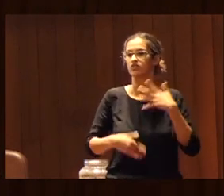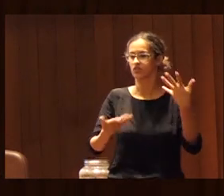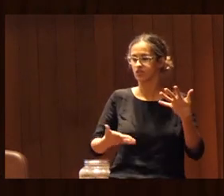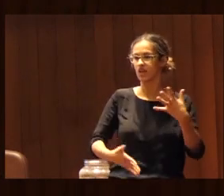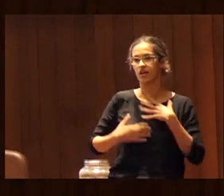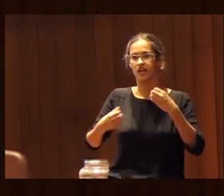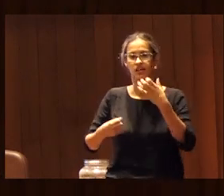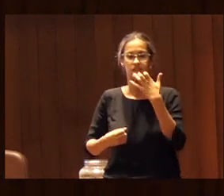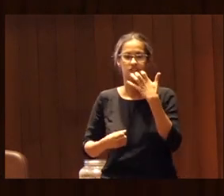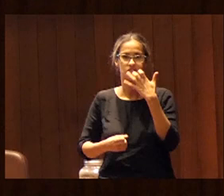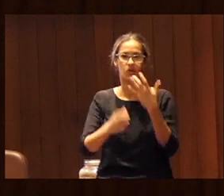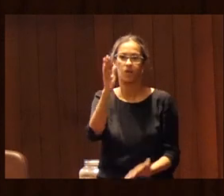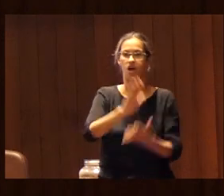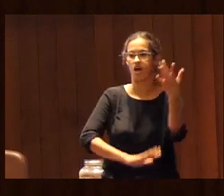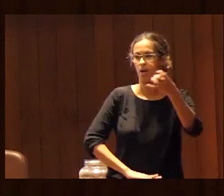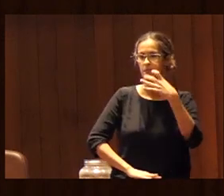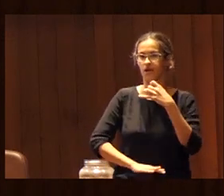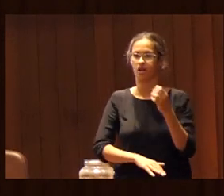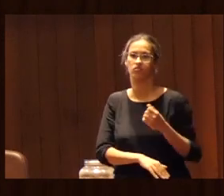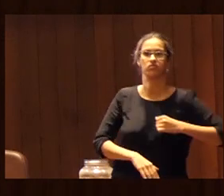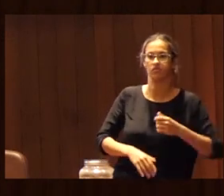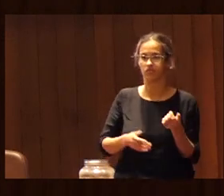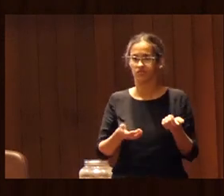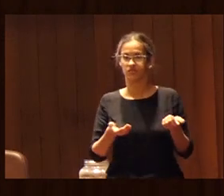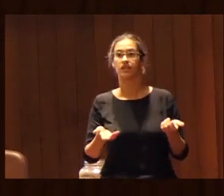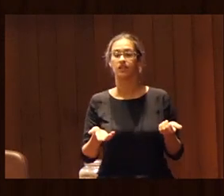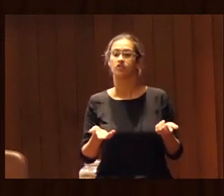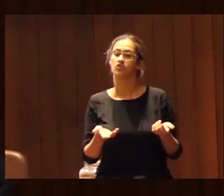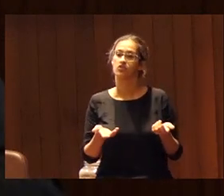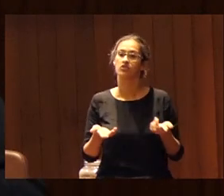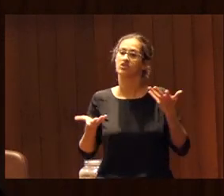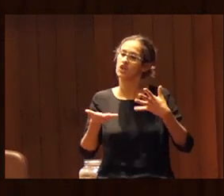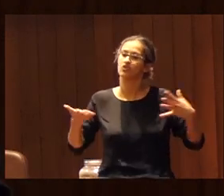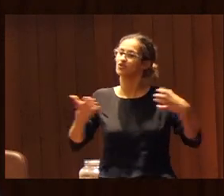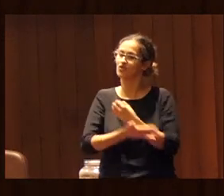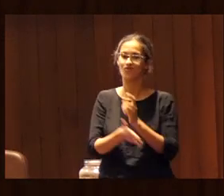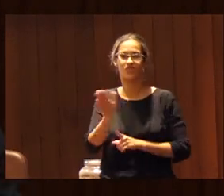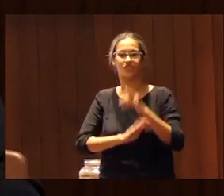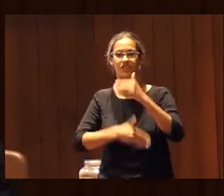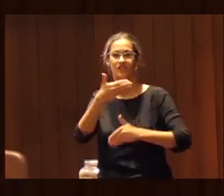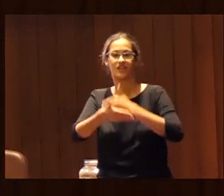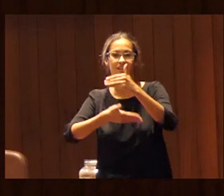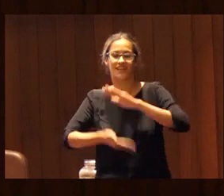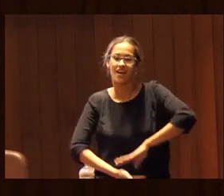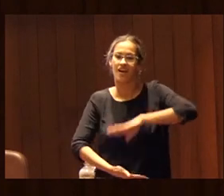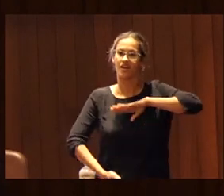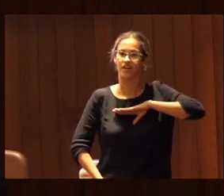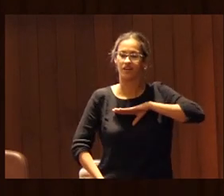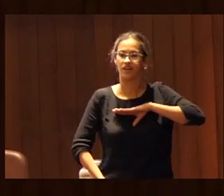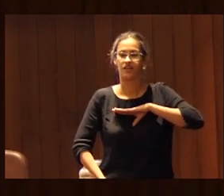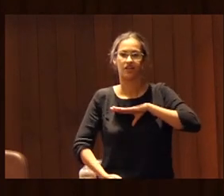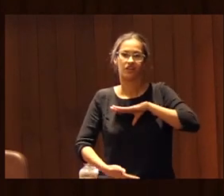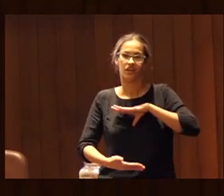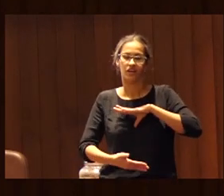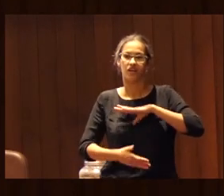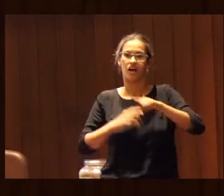cuando entras en un bar y te empujan por ejemplo eso todo tiene que ver con el desarrollo de tus capacidades motrices de tu forma de estar en el mundo y tu seguridad